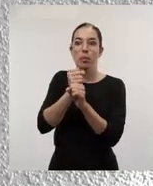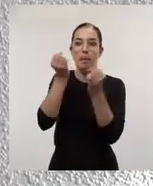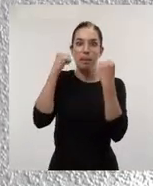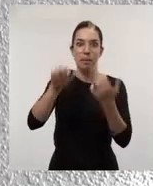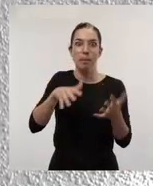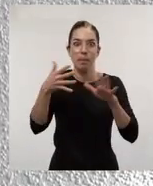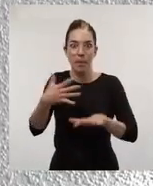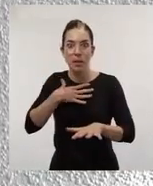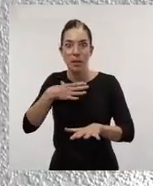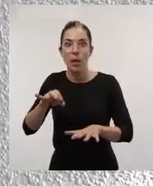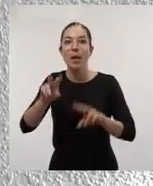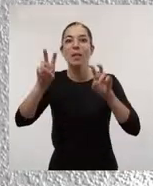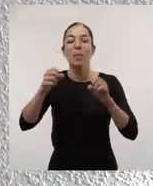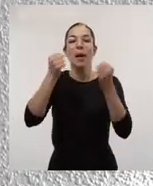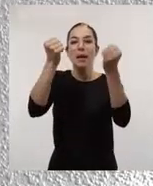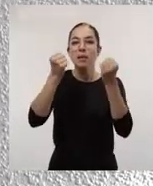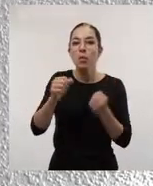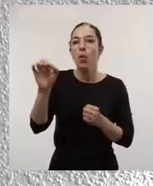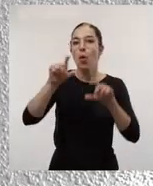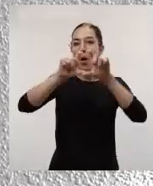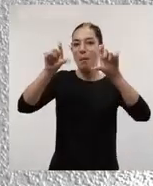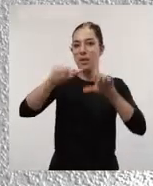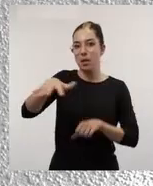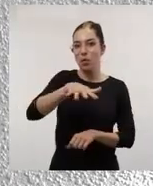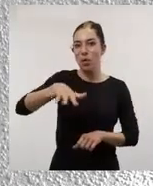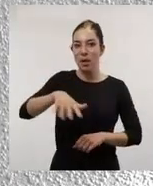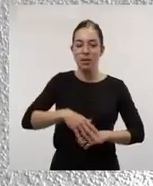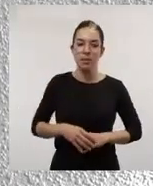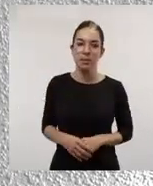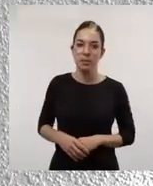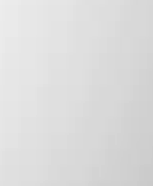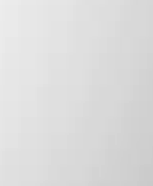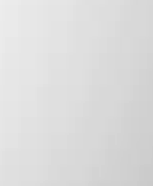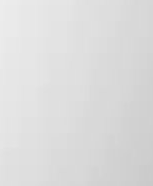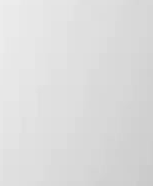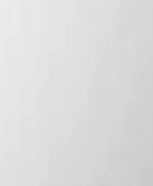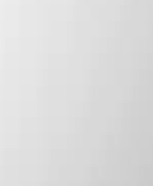aplicación práctica sobre instituciones y empresas locales.